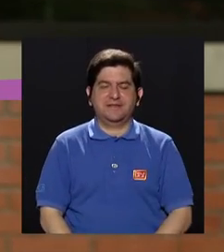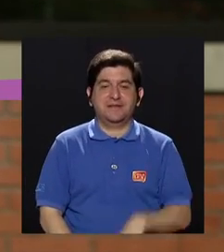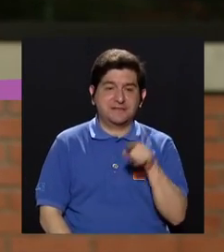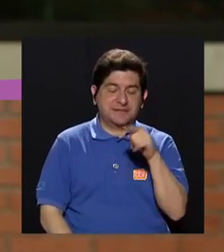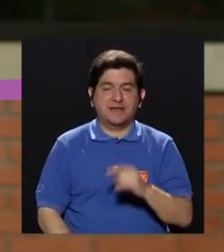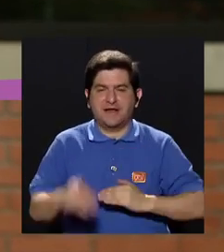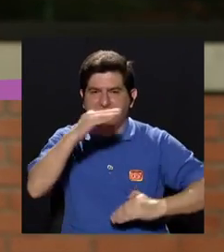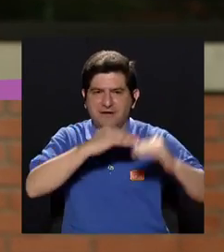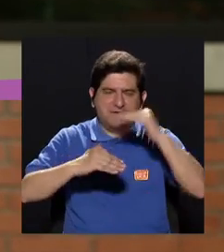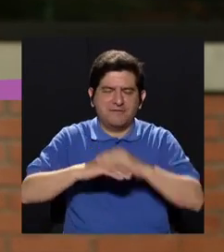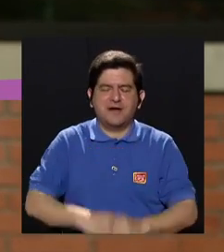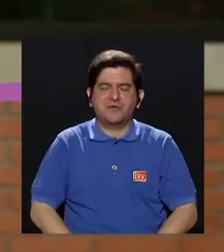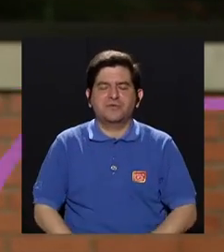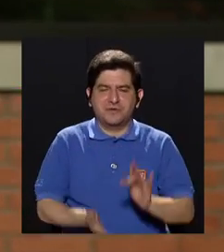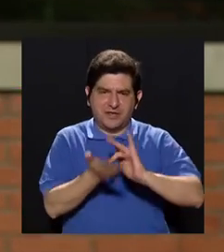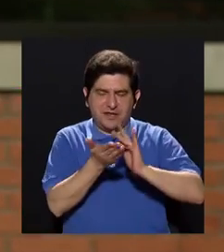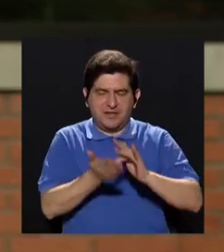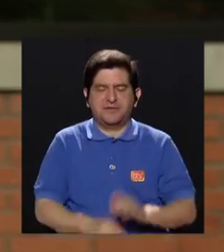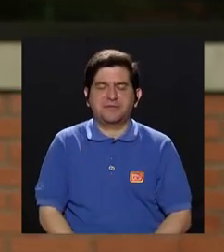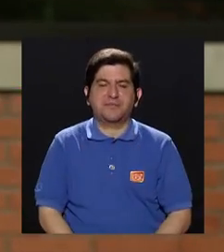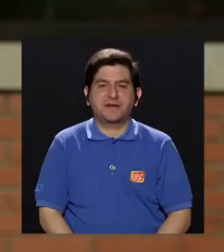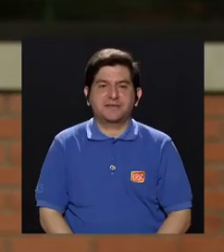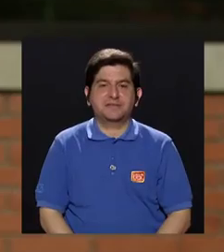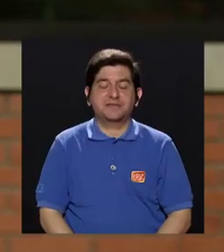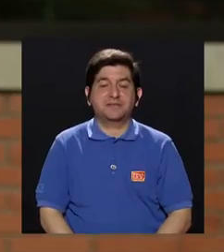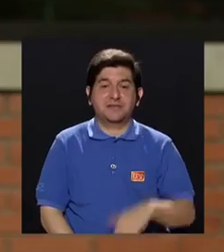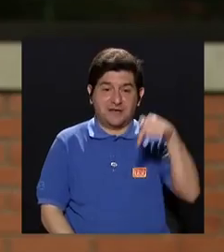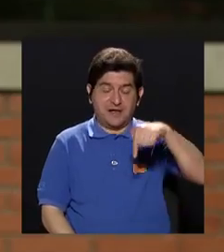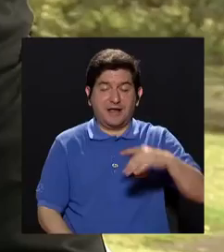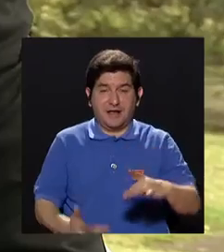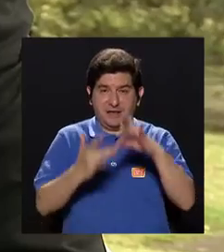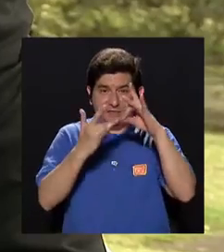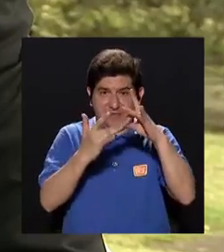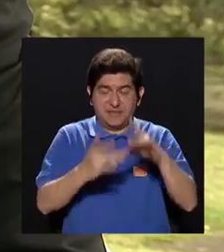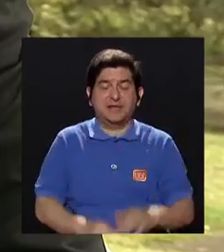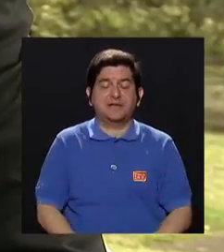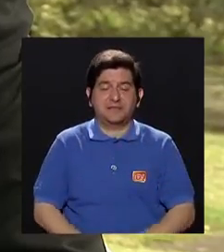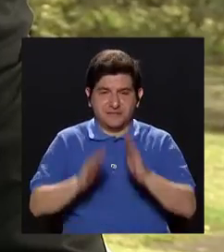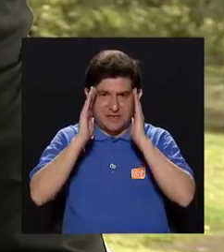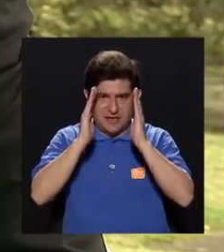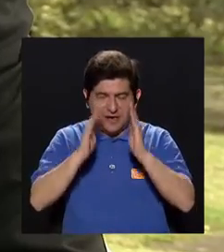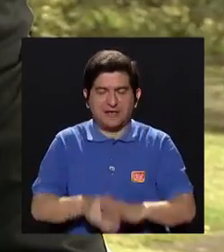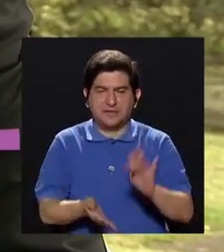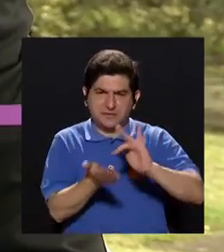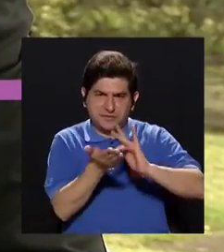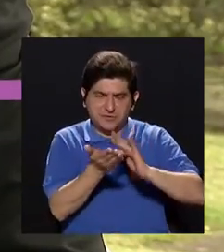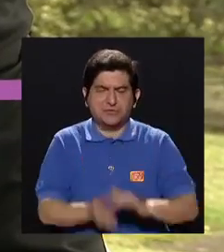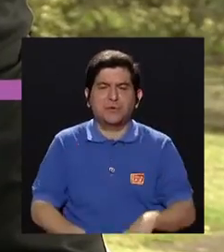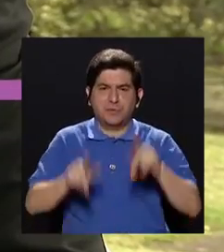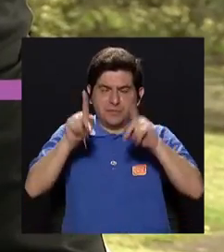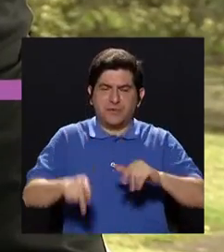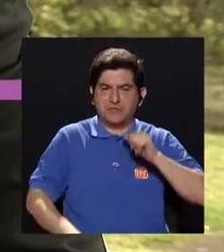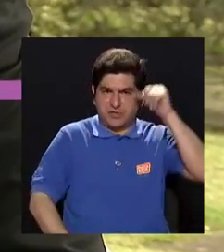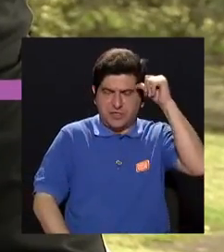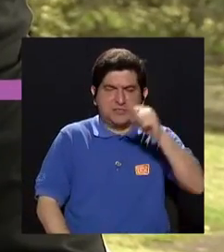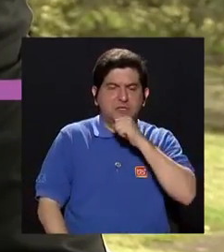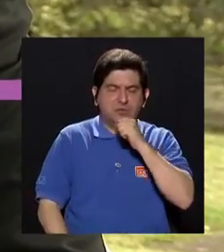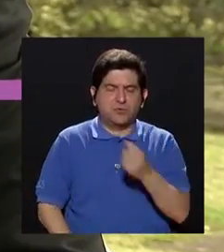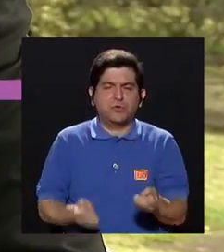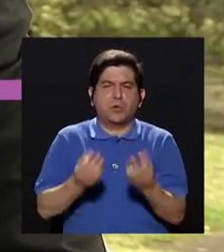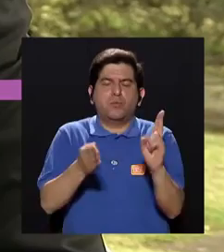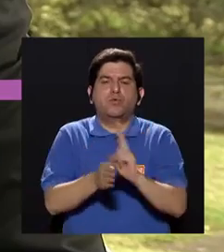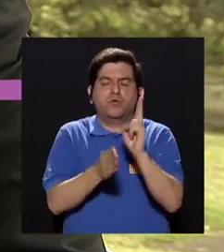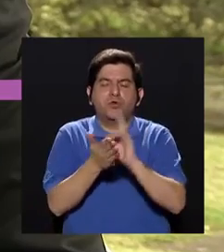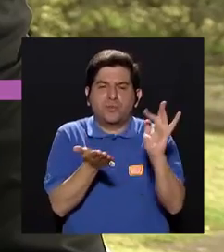Farmacia de la Universidad de Costa Rica, especialista en atención farmacéutica de la persona mayor, acerca de la polimedicación